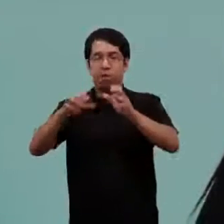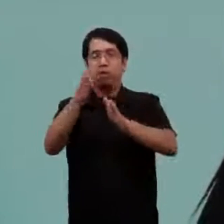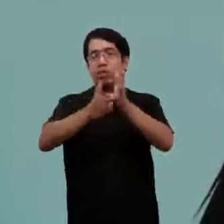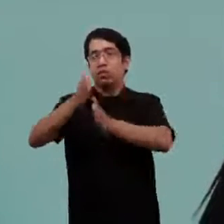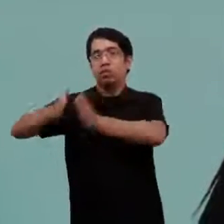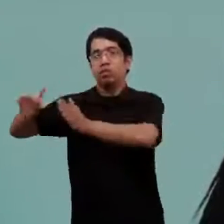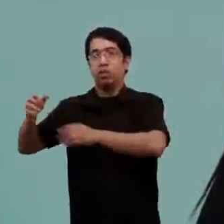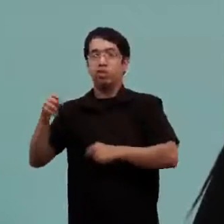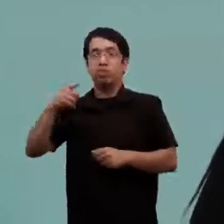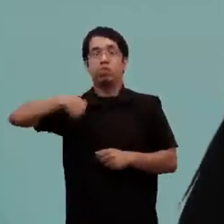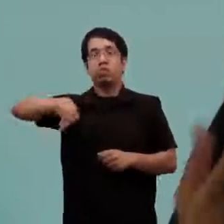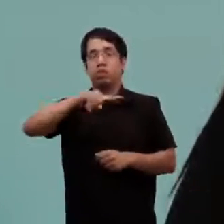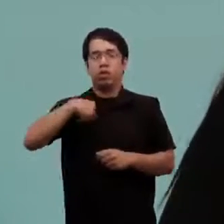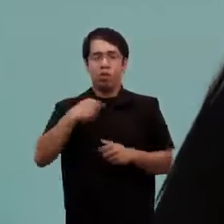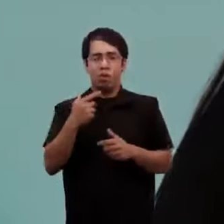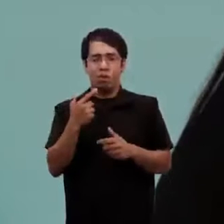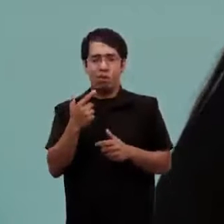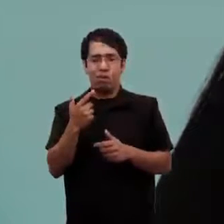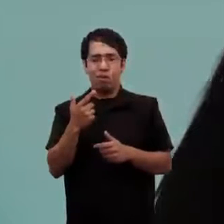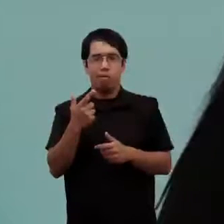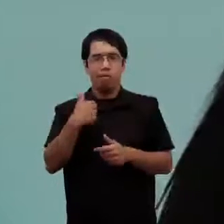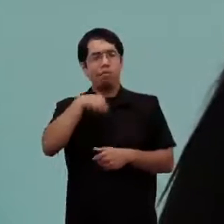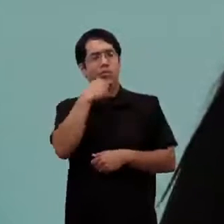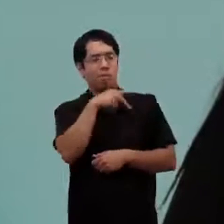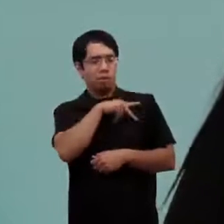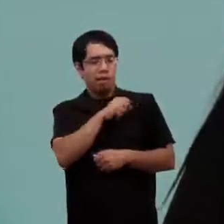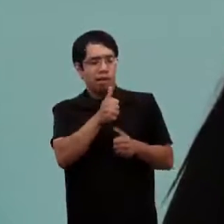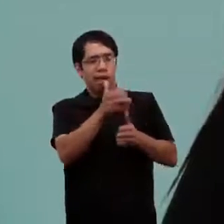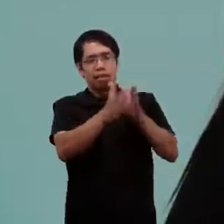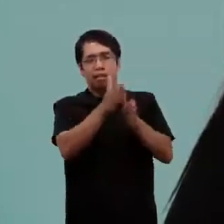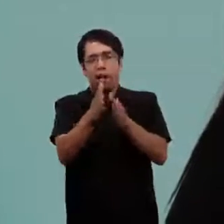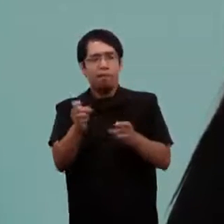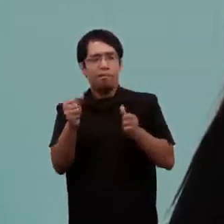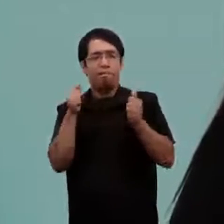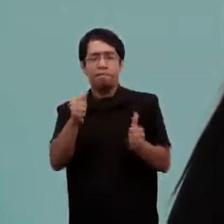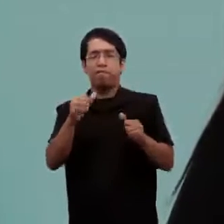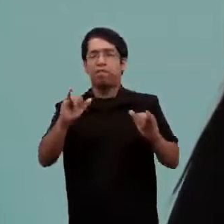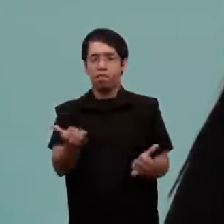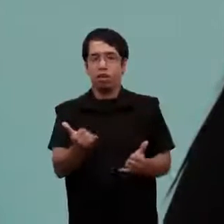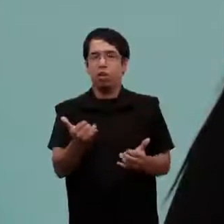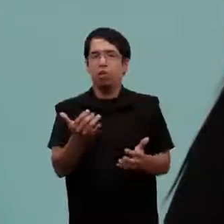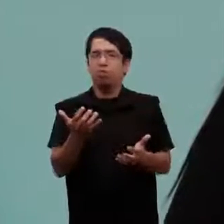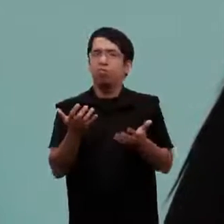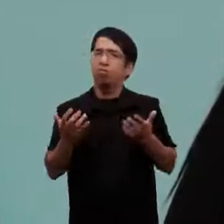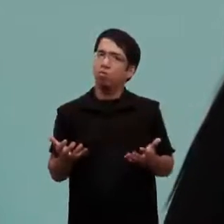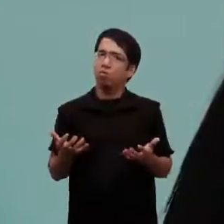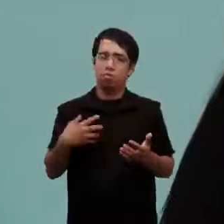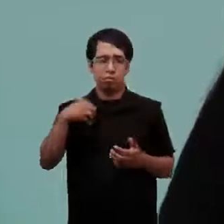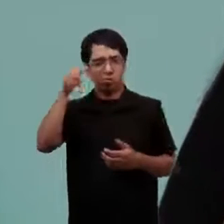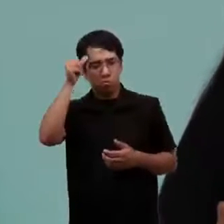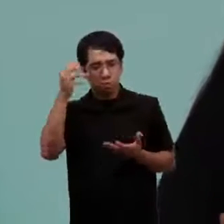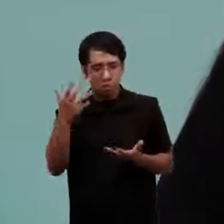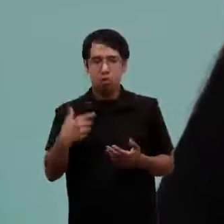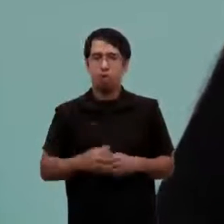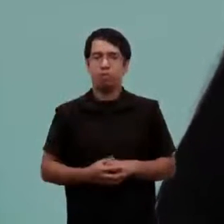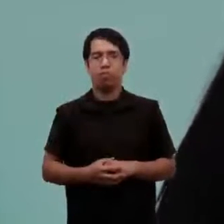rehabilitación cuando hablamos de que una persona está rehabilitada cuando hablamos de un enfoque derecho cuando hablamos de la rehabilitación